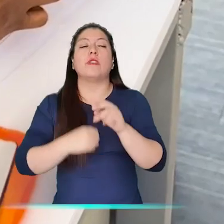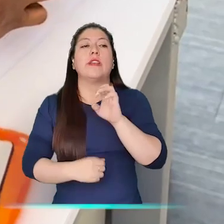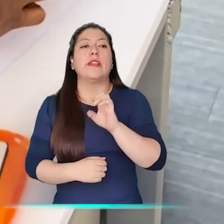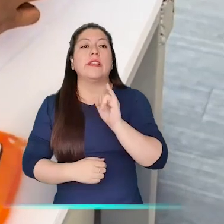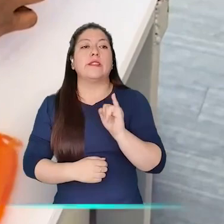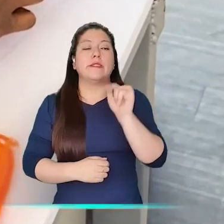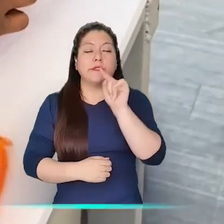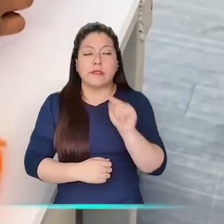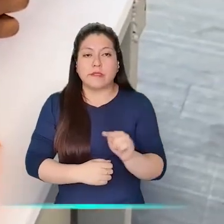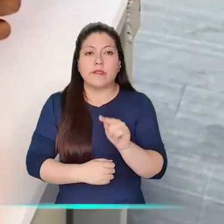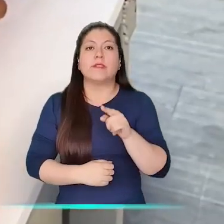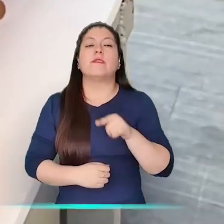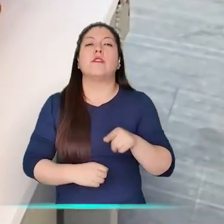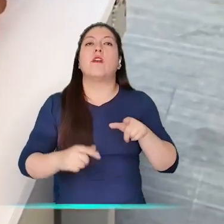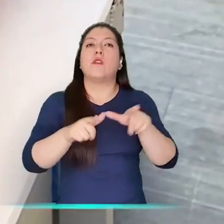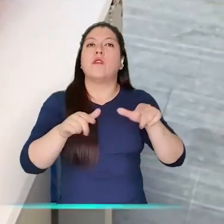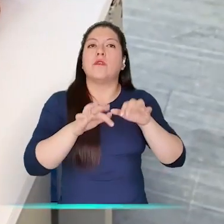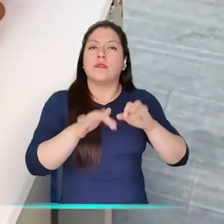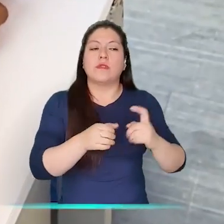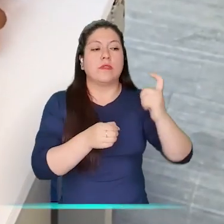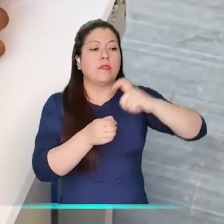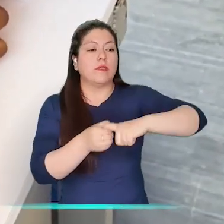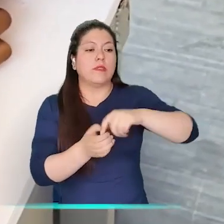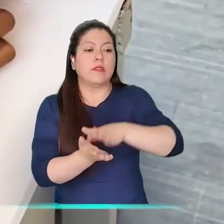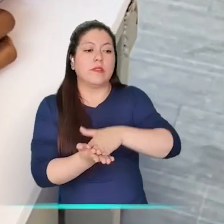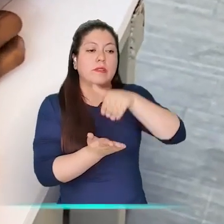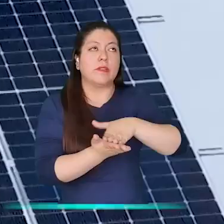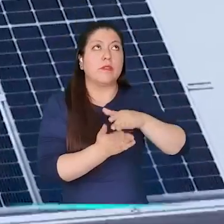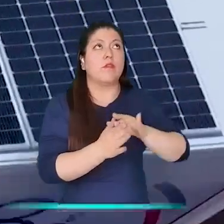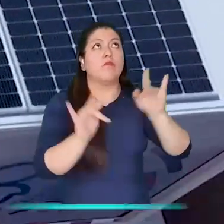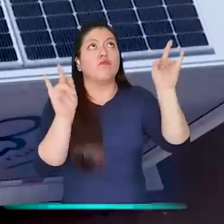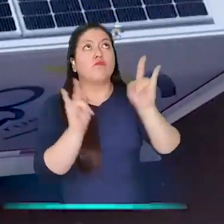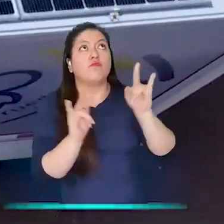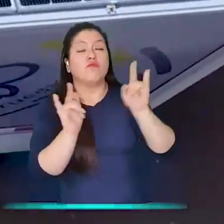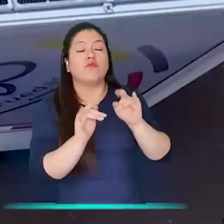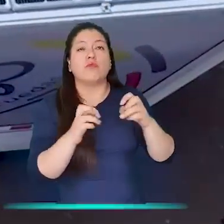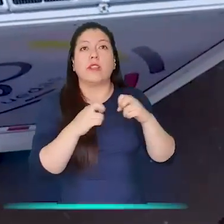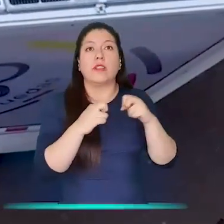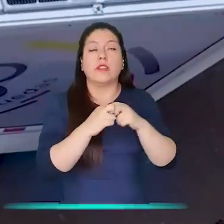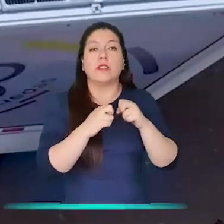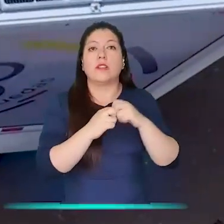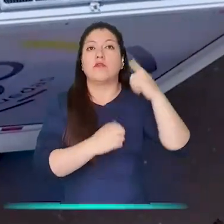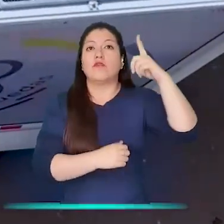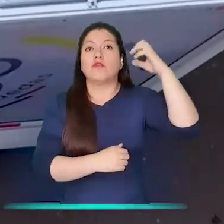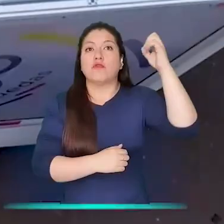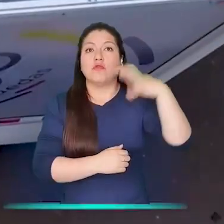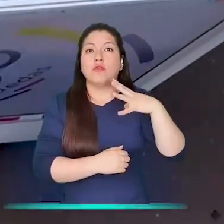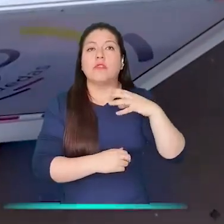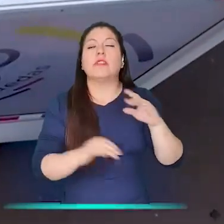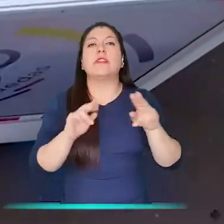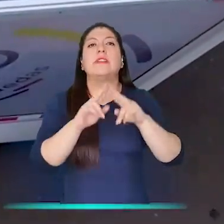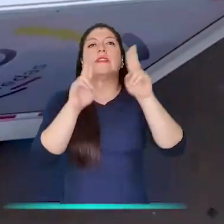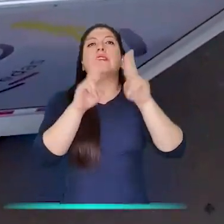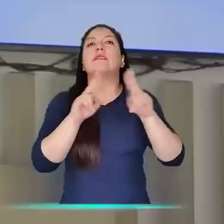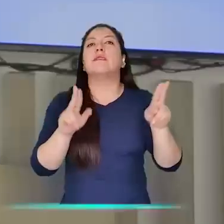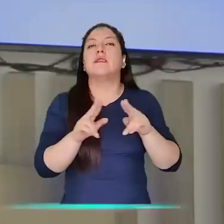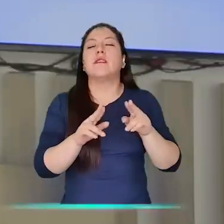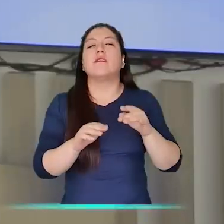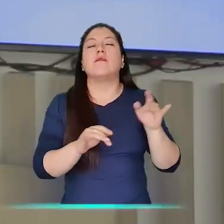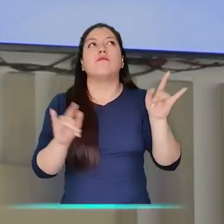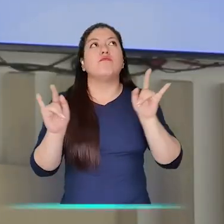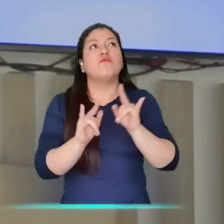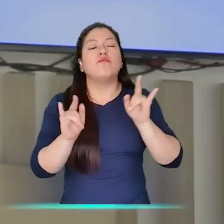estaciones integradas de servicios, una oficina de registro civil y opera a través de paneles solares e internet móvil.